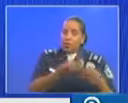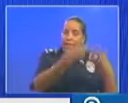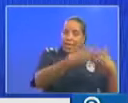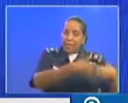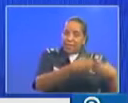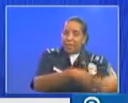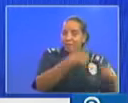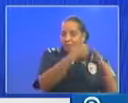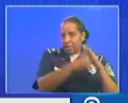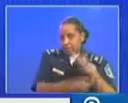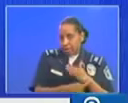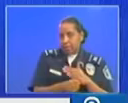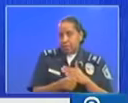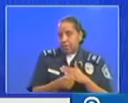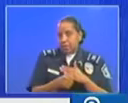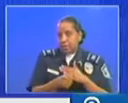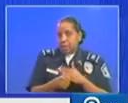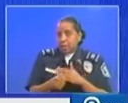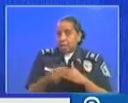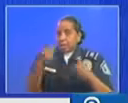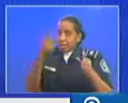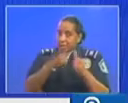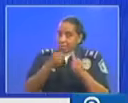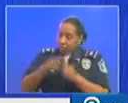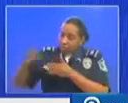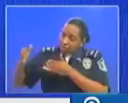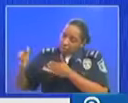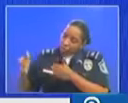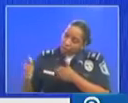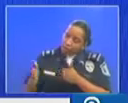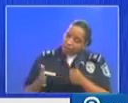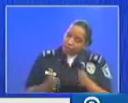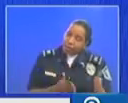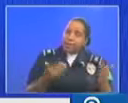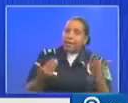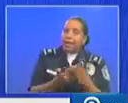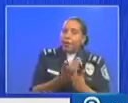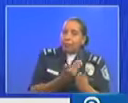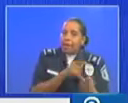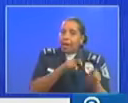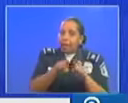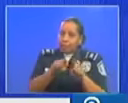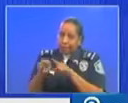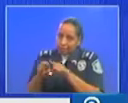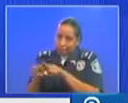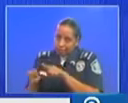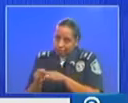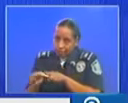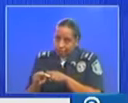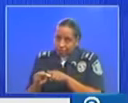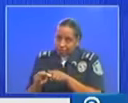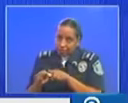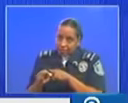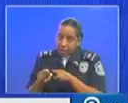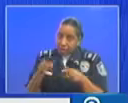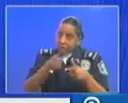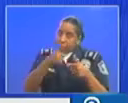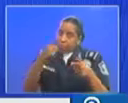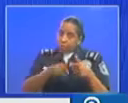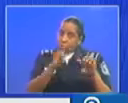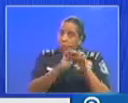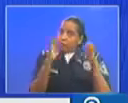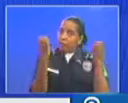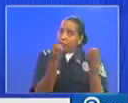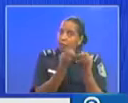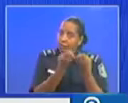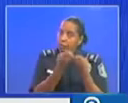que tienen que organizarse para tener las nuevas competencias que requieren y eso incluye tener equipos COVID